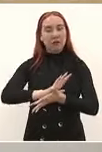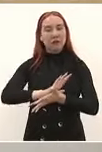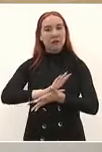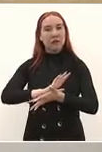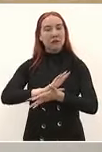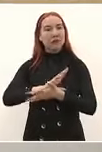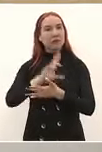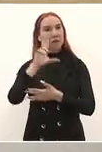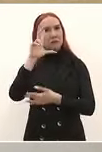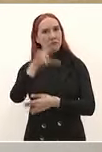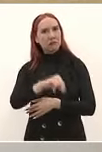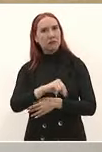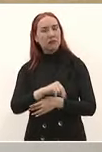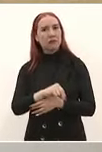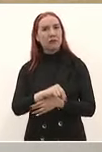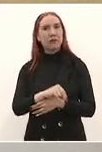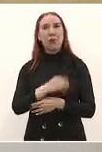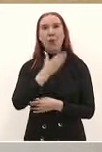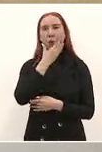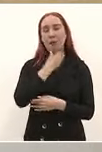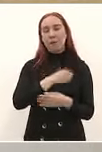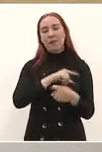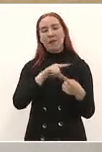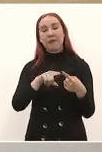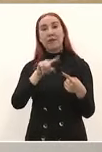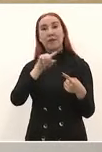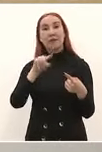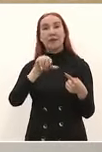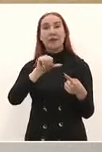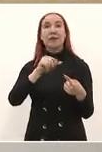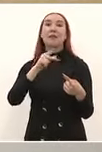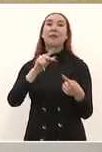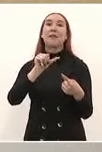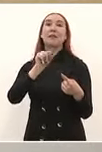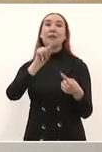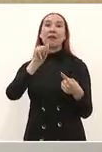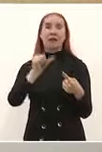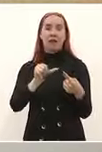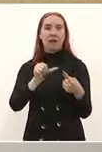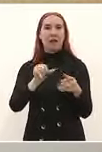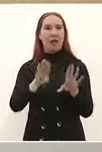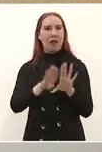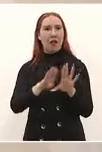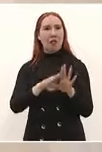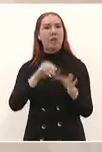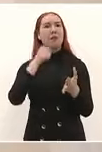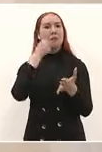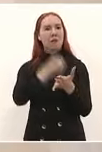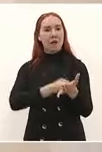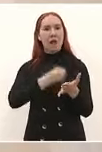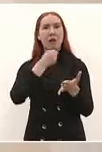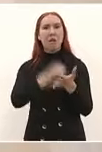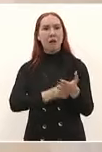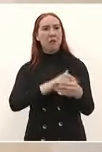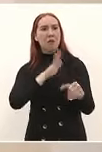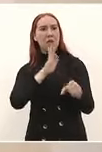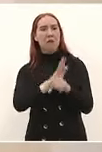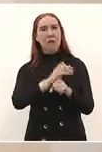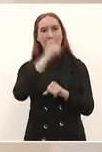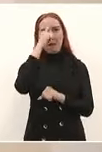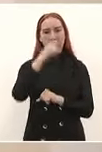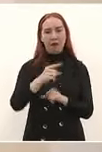Zapata luchó por la tierra para los campesinos